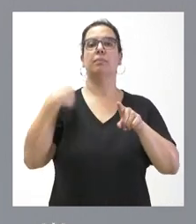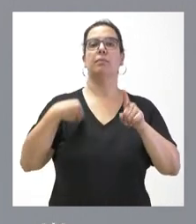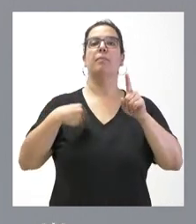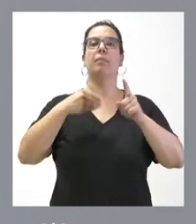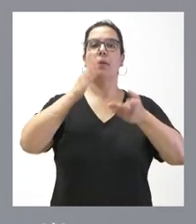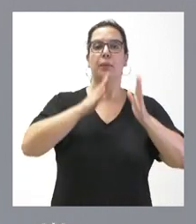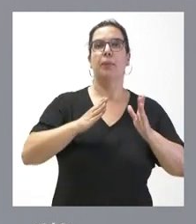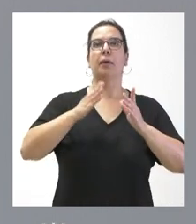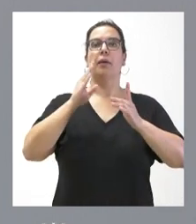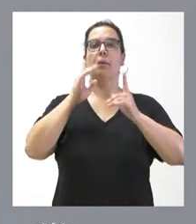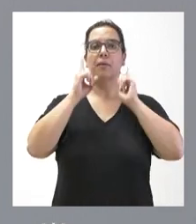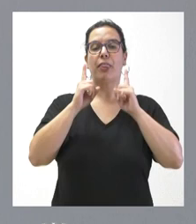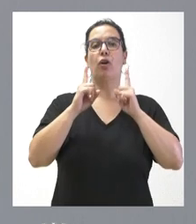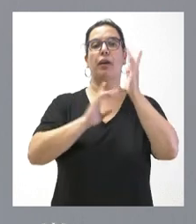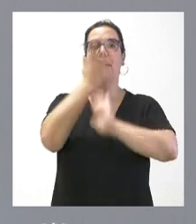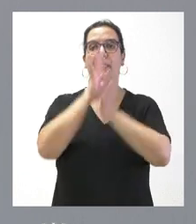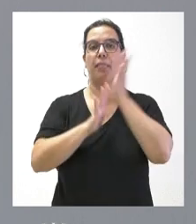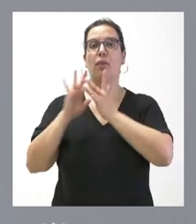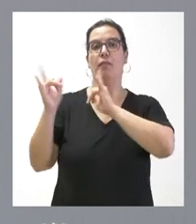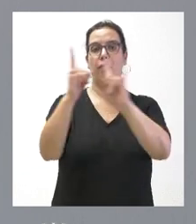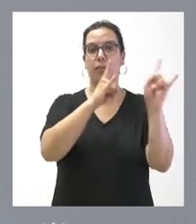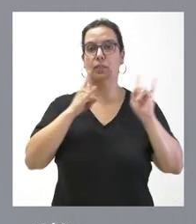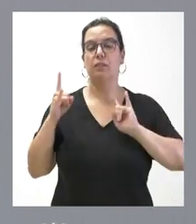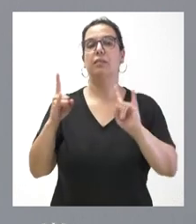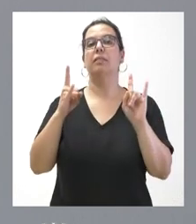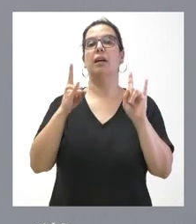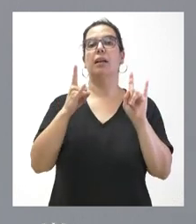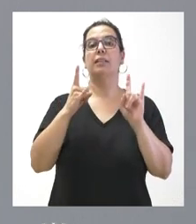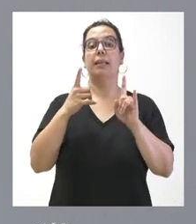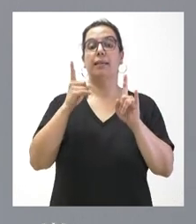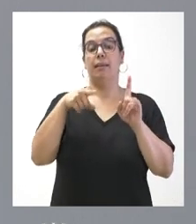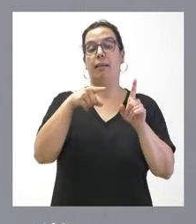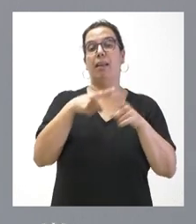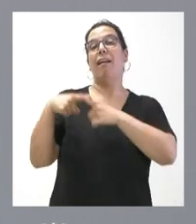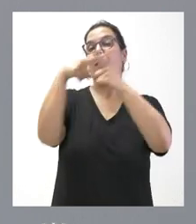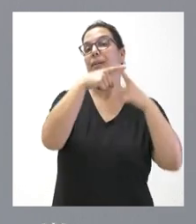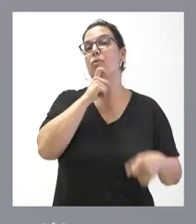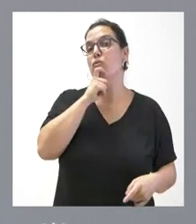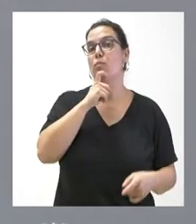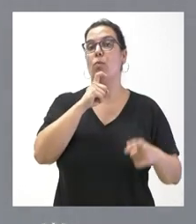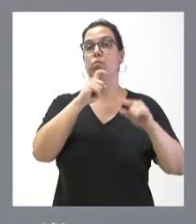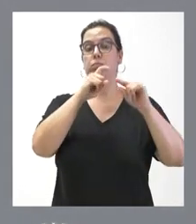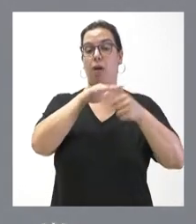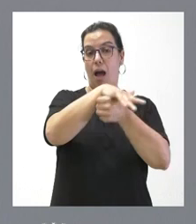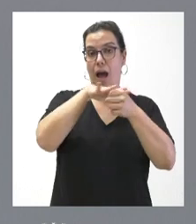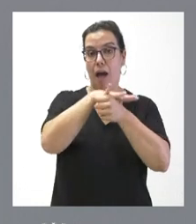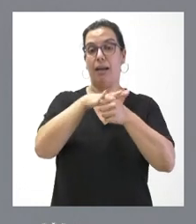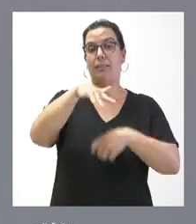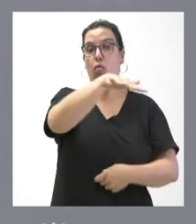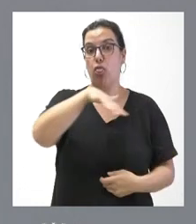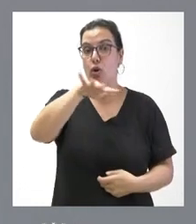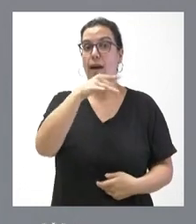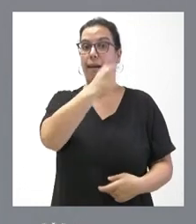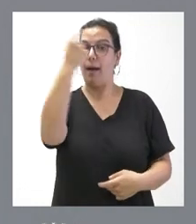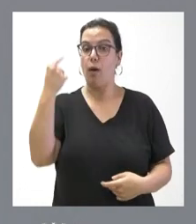en incendios forestales y su distribución en cada una de las áreas y zonas es la